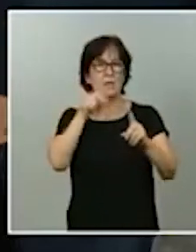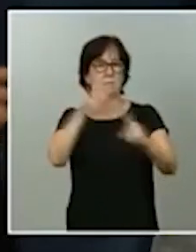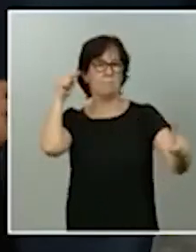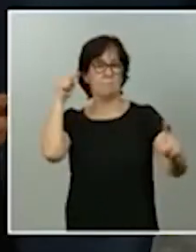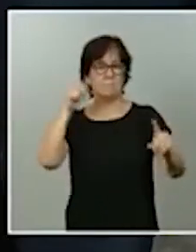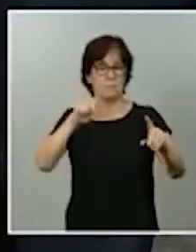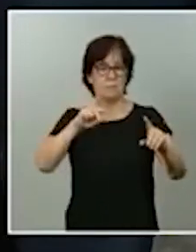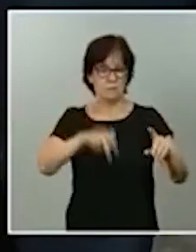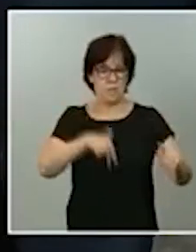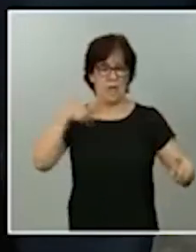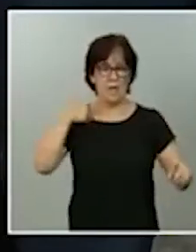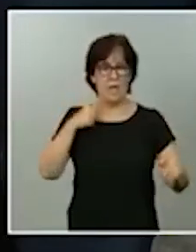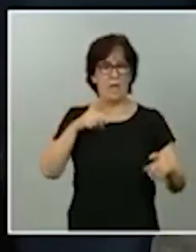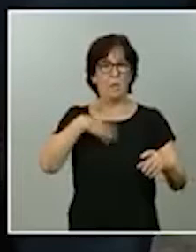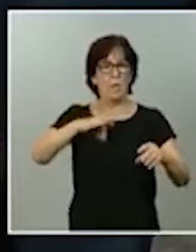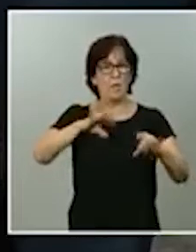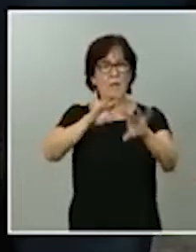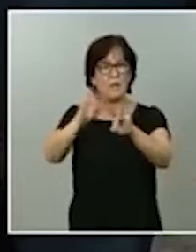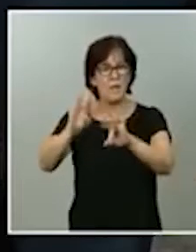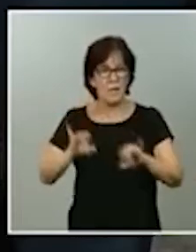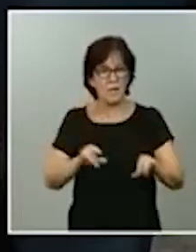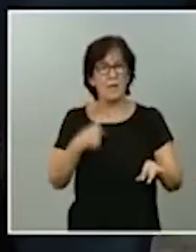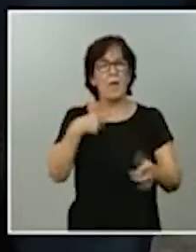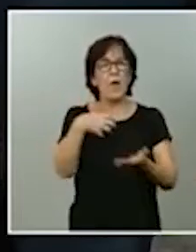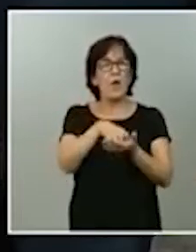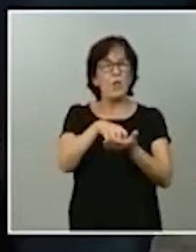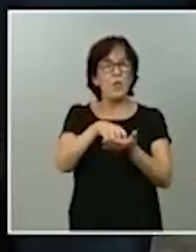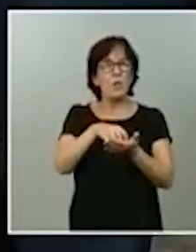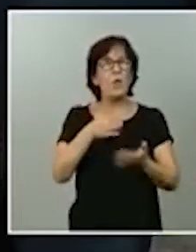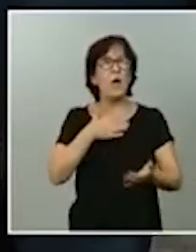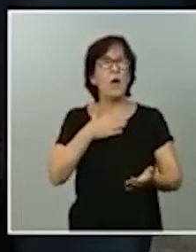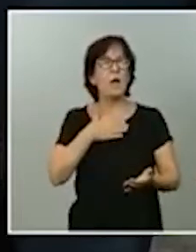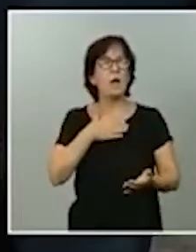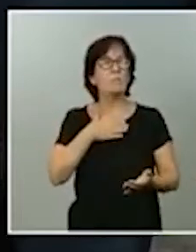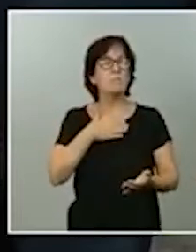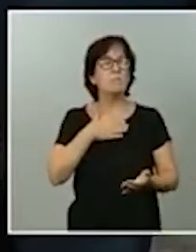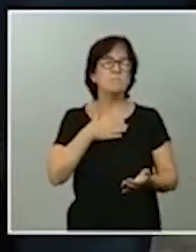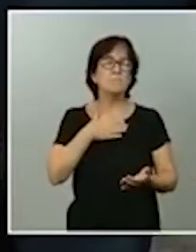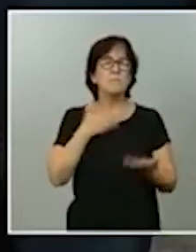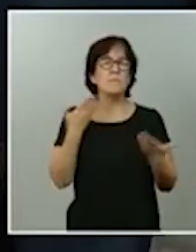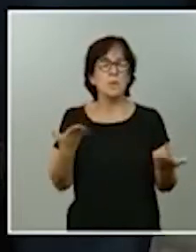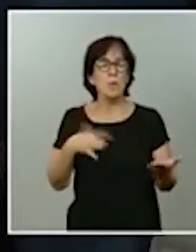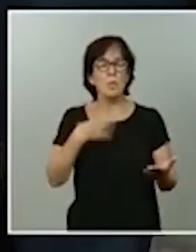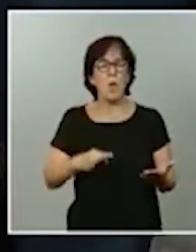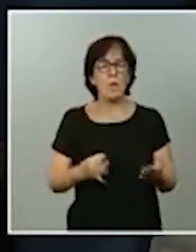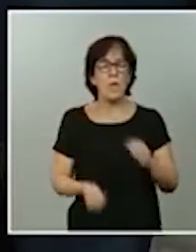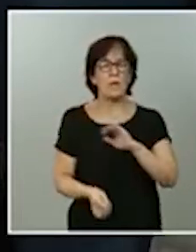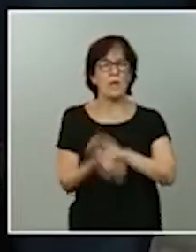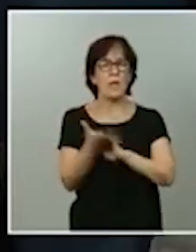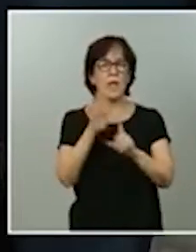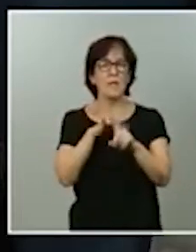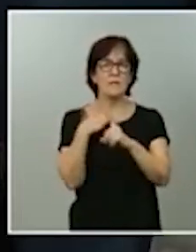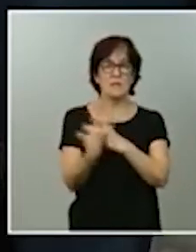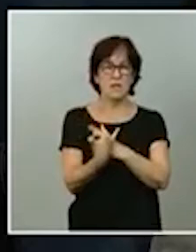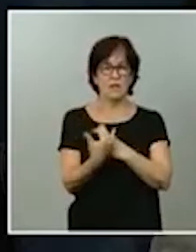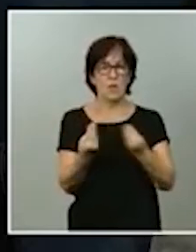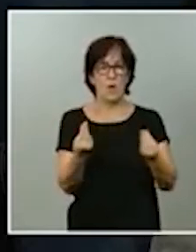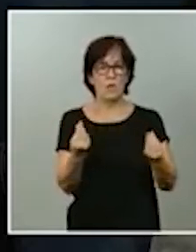manera territorializada. Y mi duda es si eso no puede generar unas situaciones, digamos,